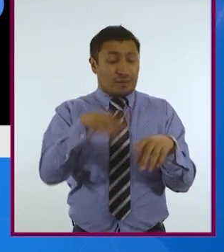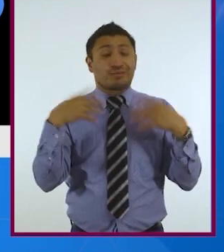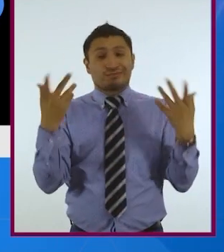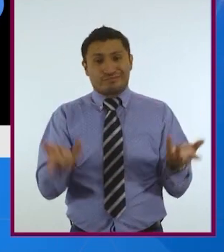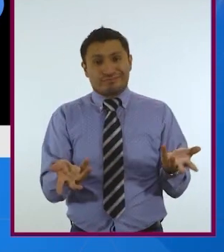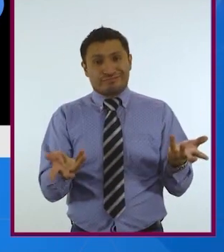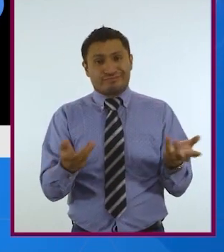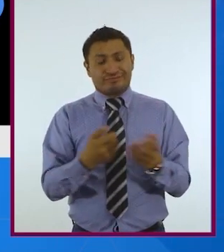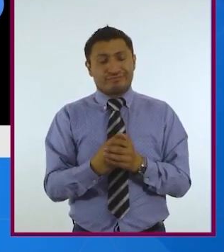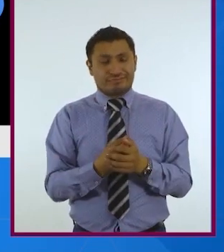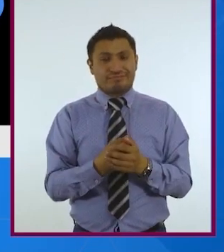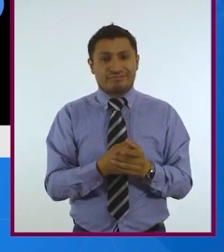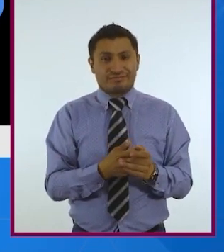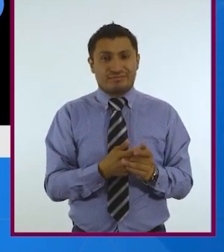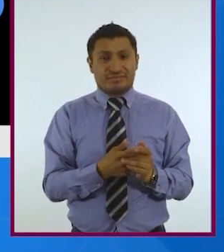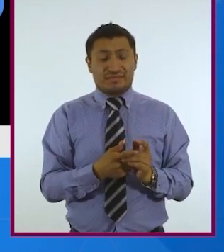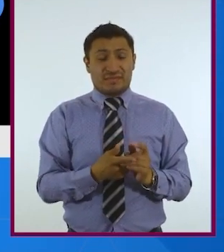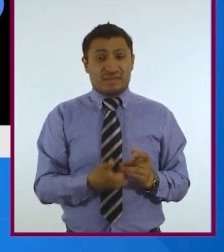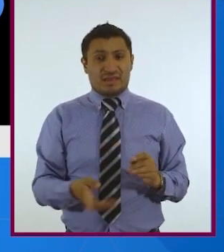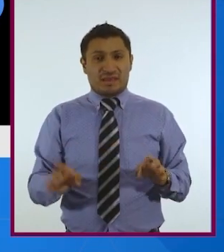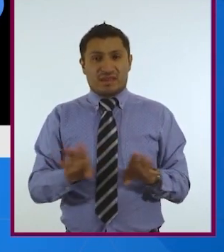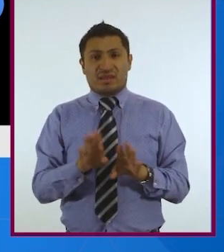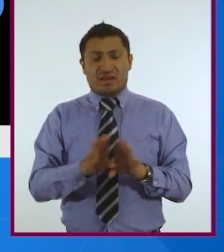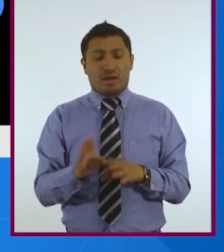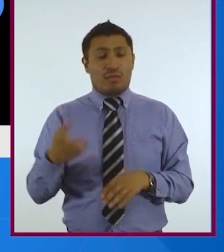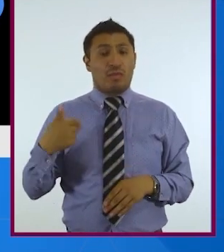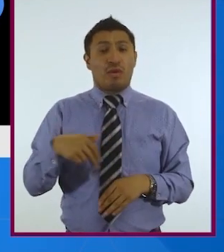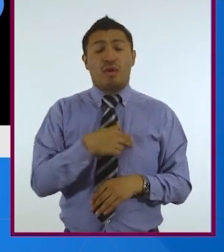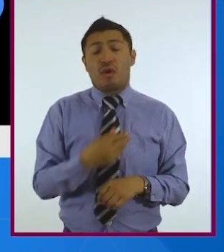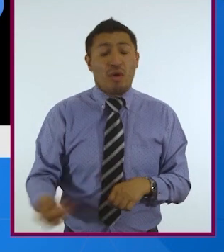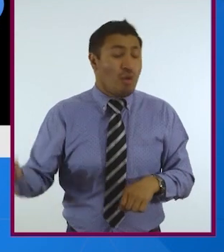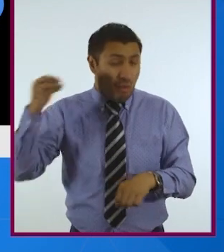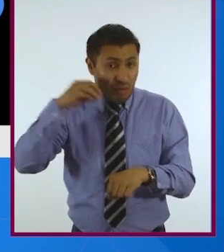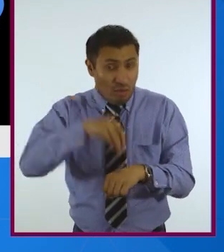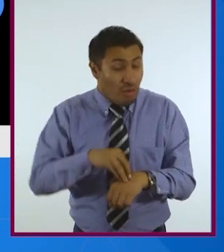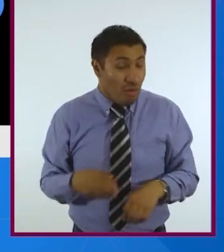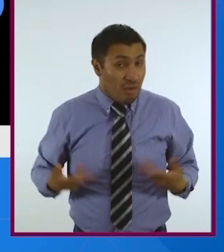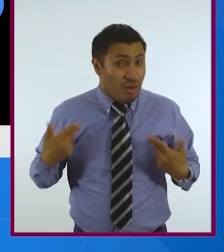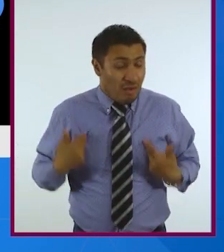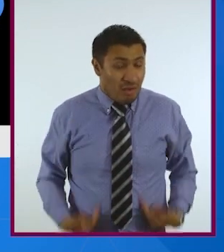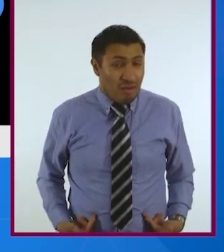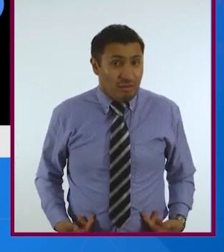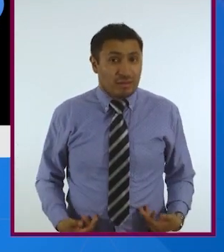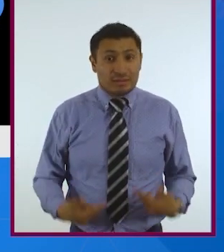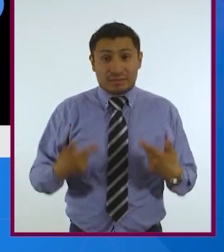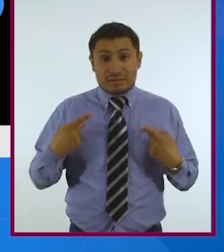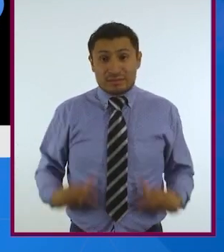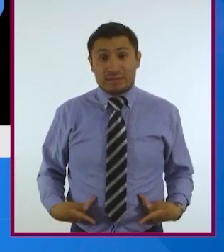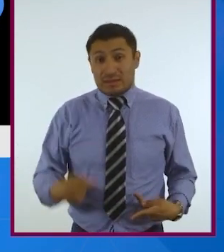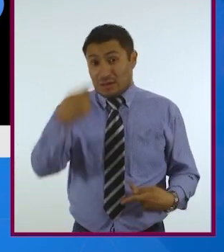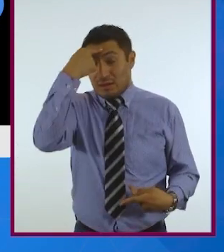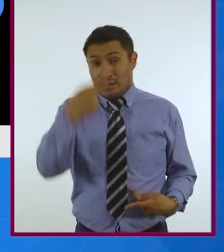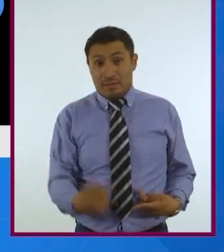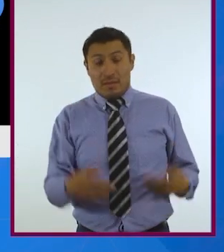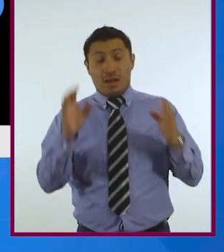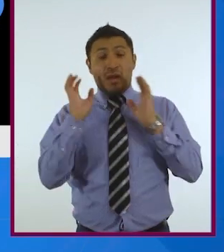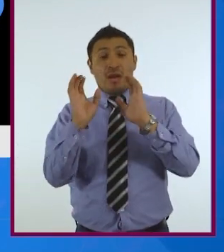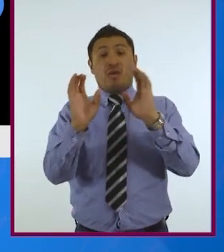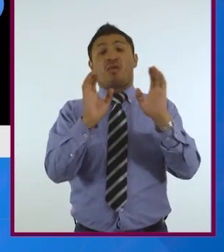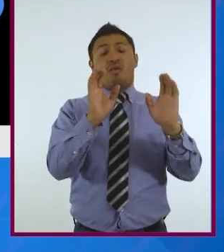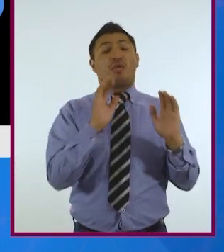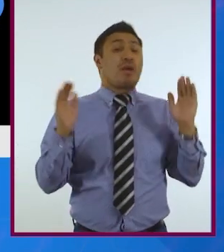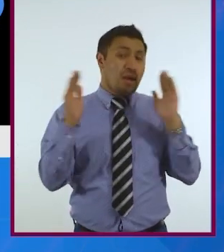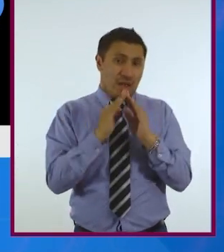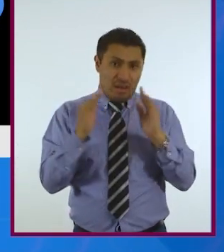la conducta que debemos tener los seres humanos para cuidar nuestra